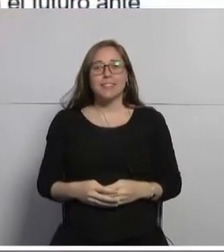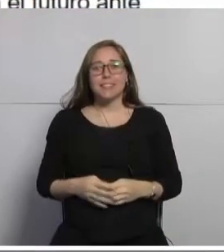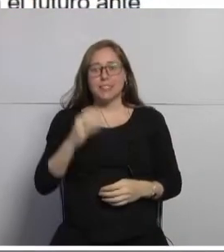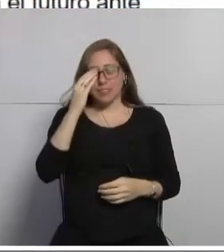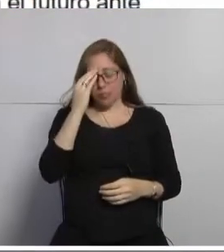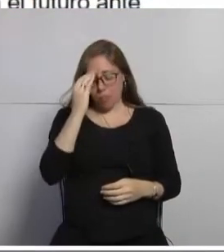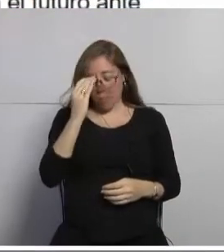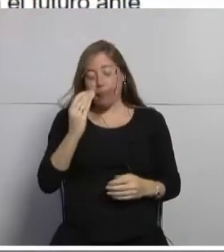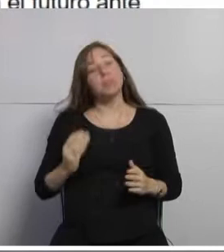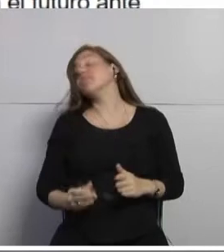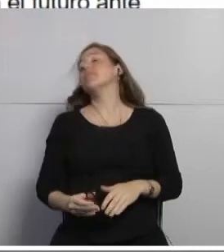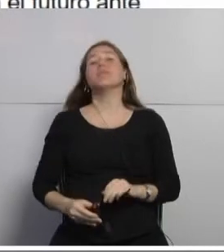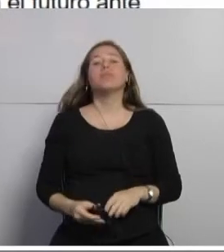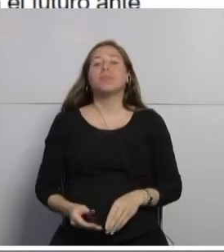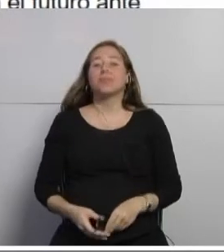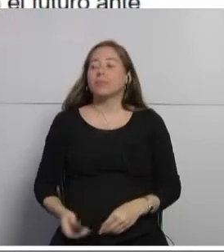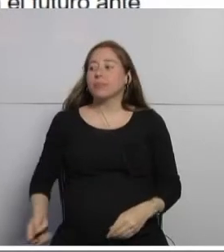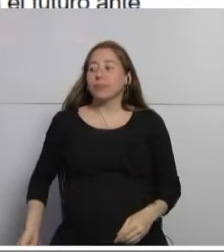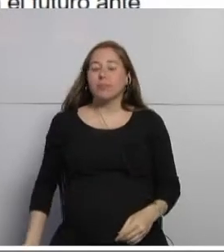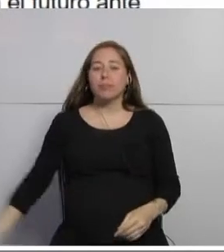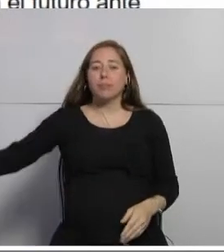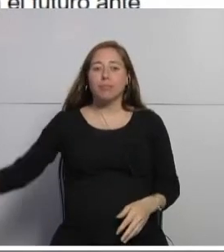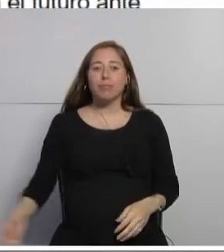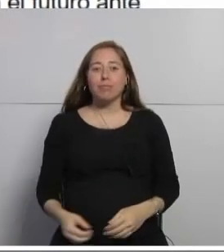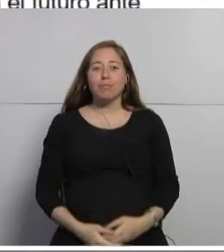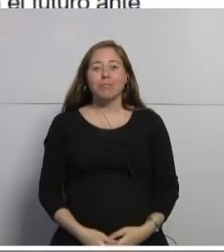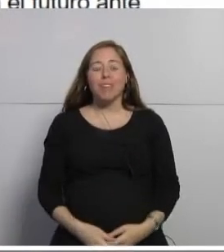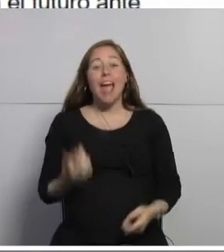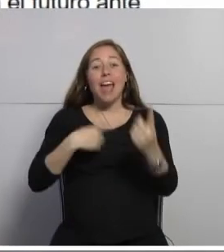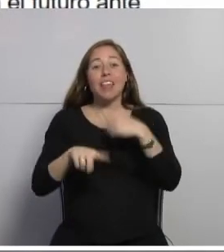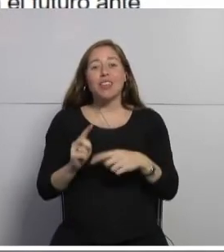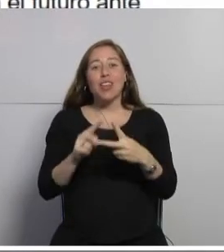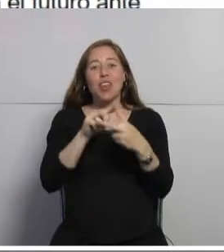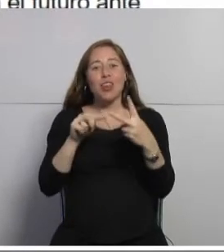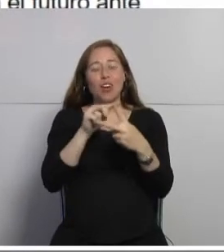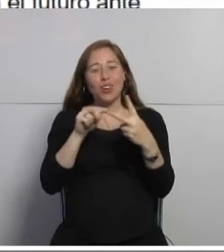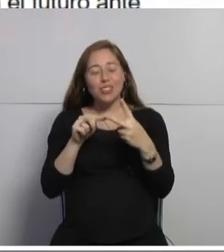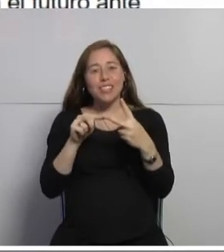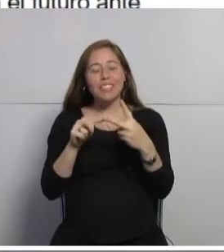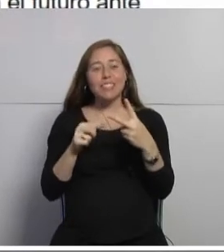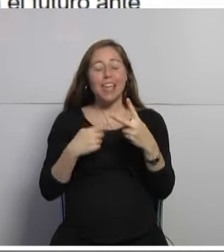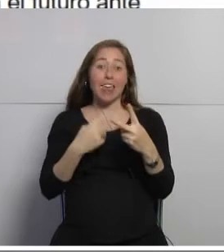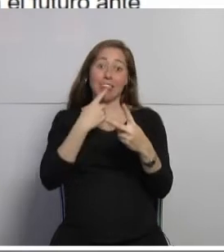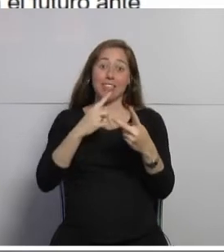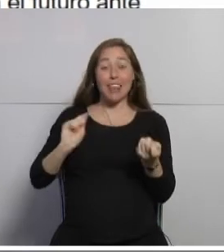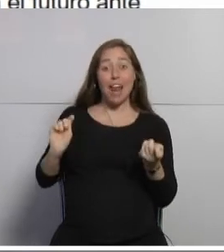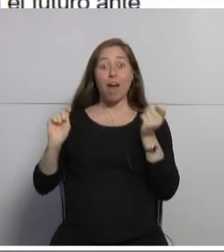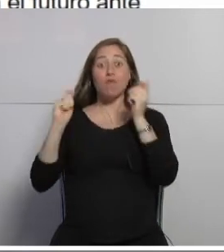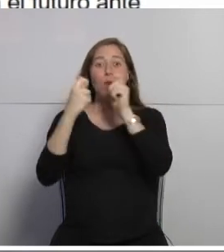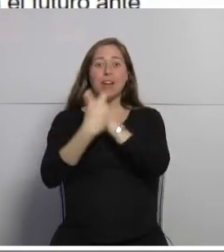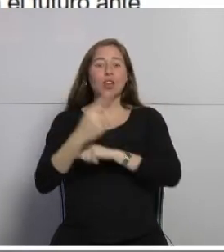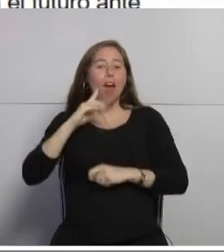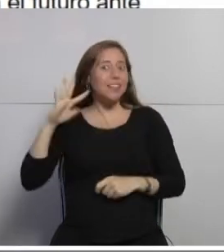entonces tenemos dos productos que como dice el lema transformación acelerada